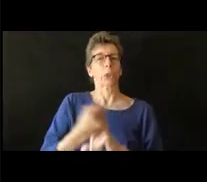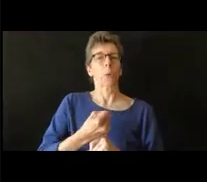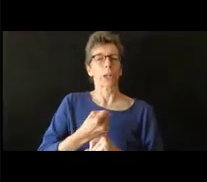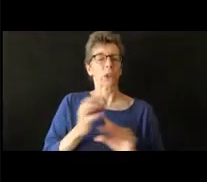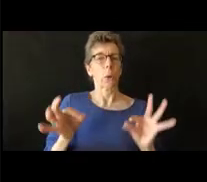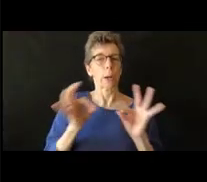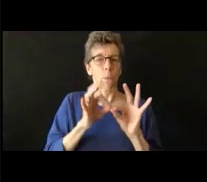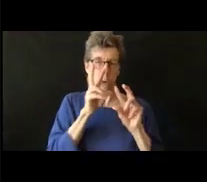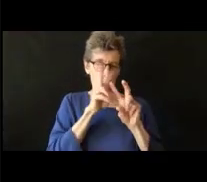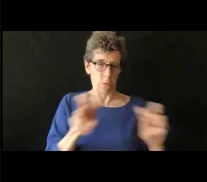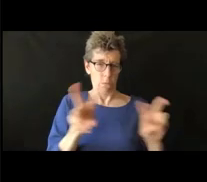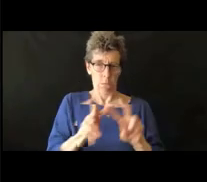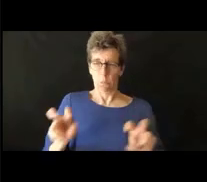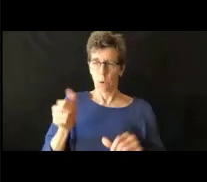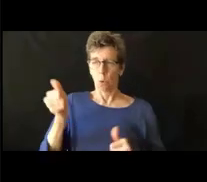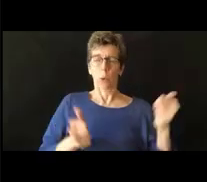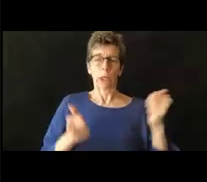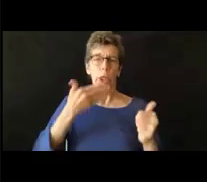diferencia.